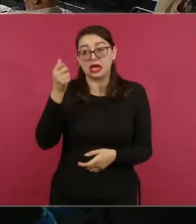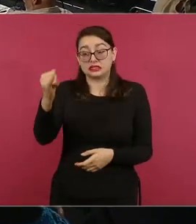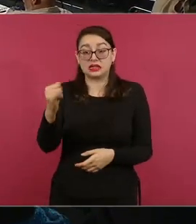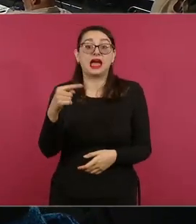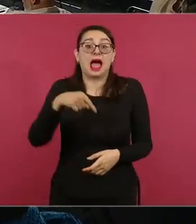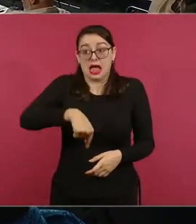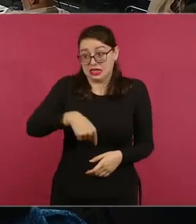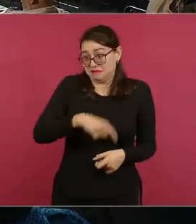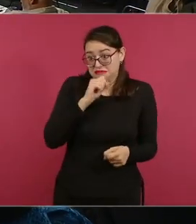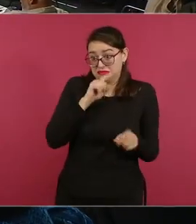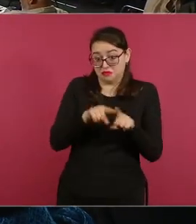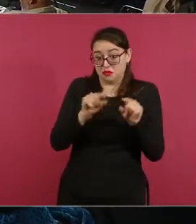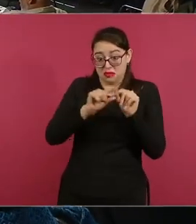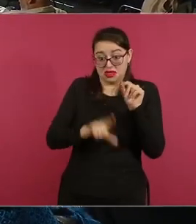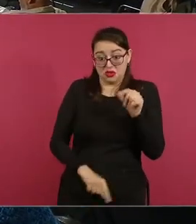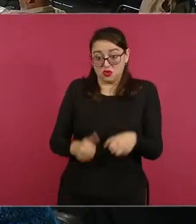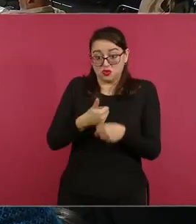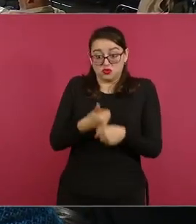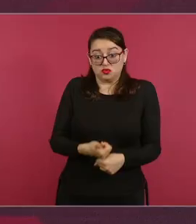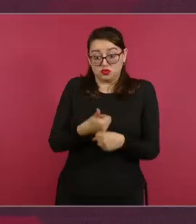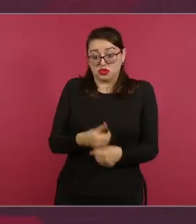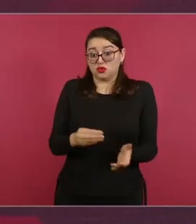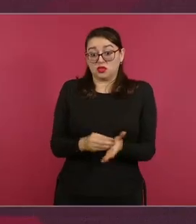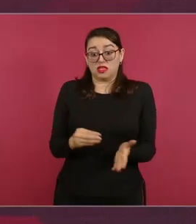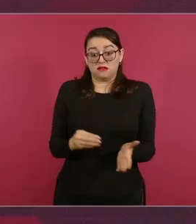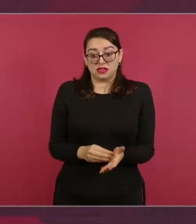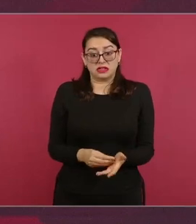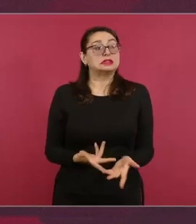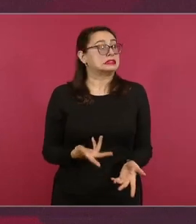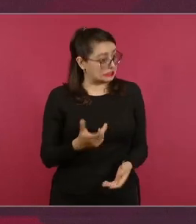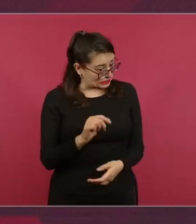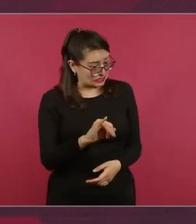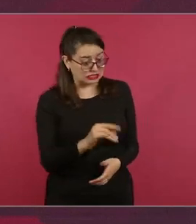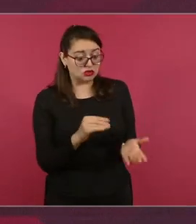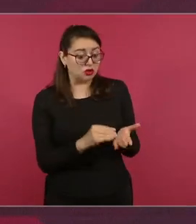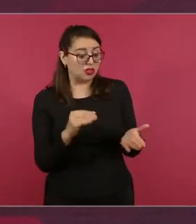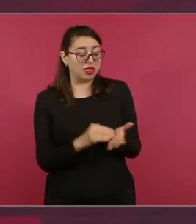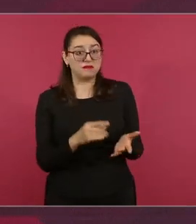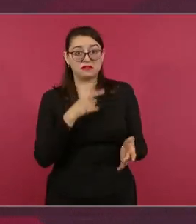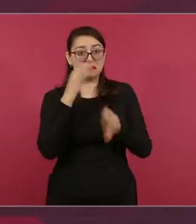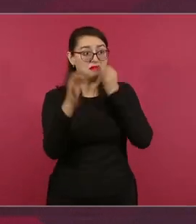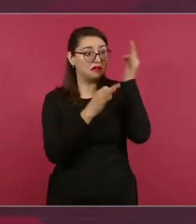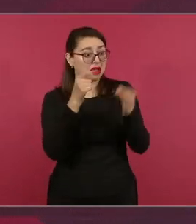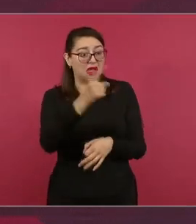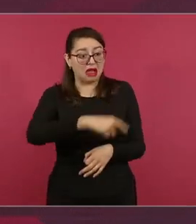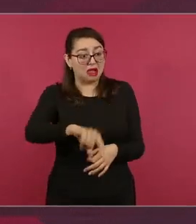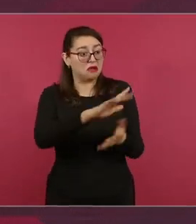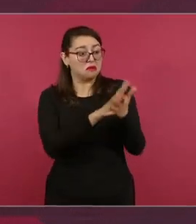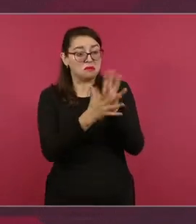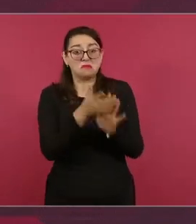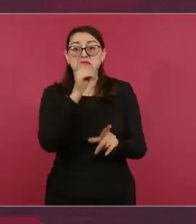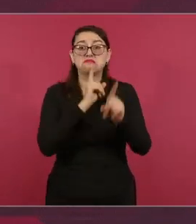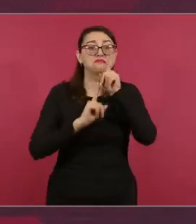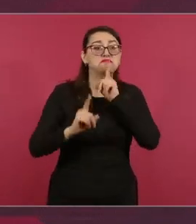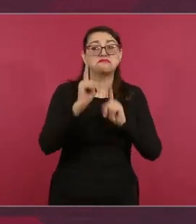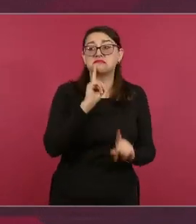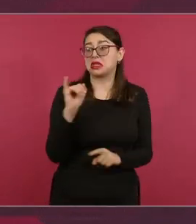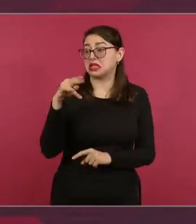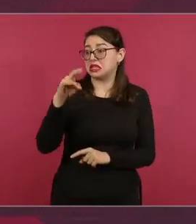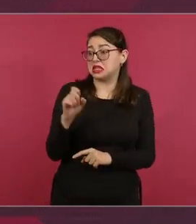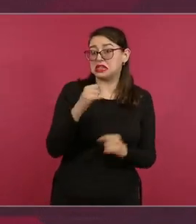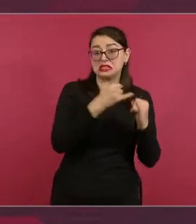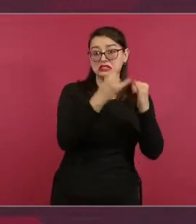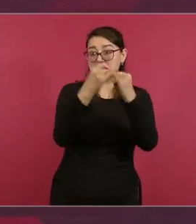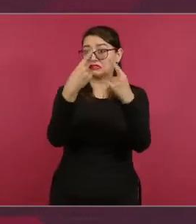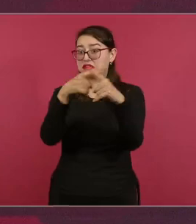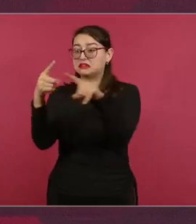Pero ya hay réplica, ya existe este espacio y otros